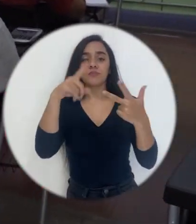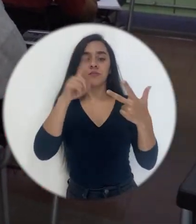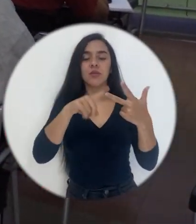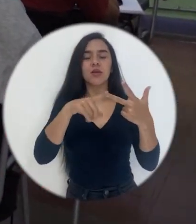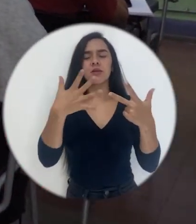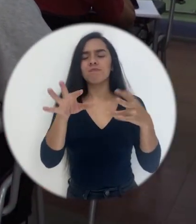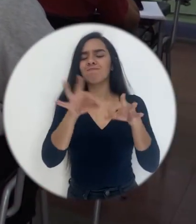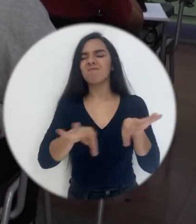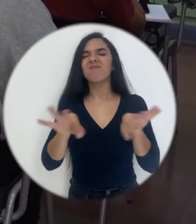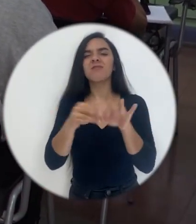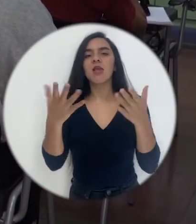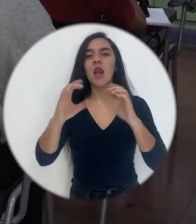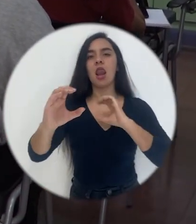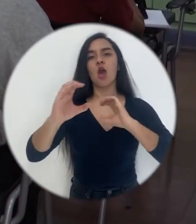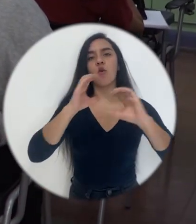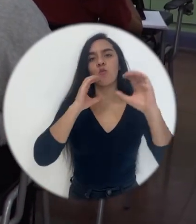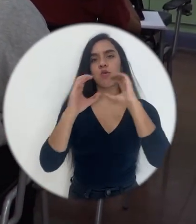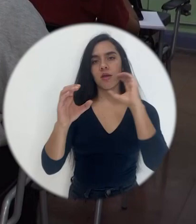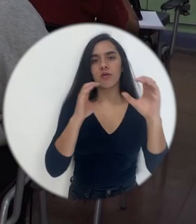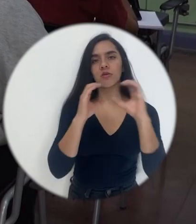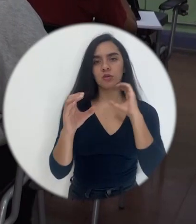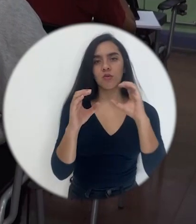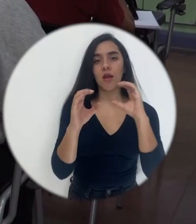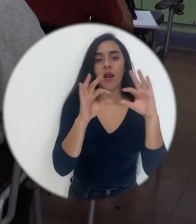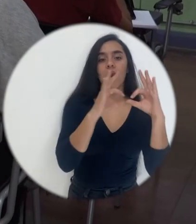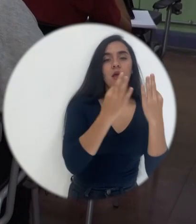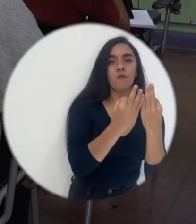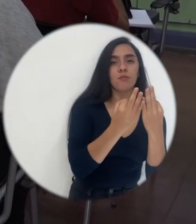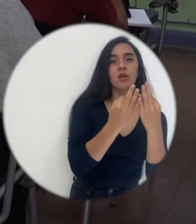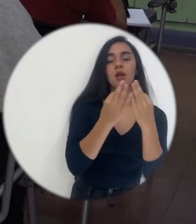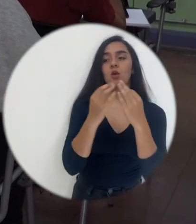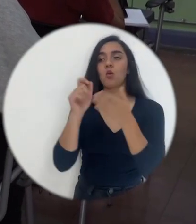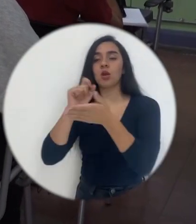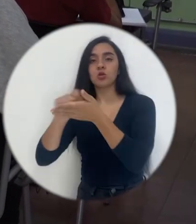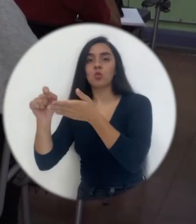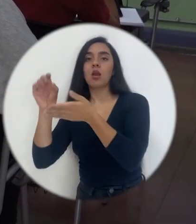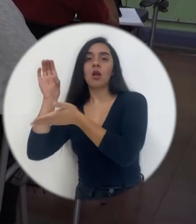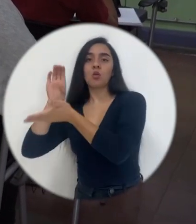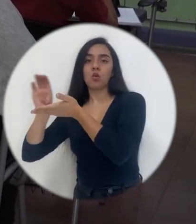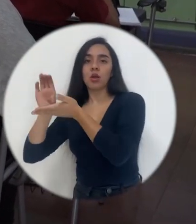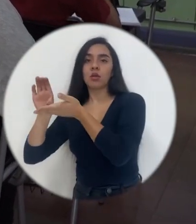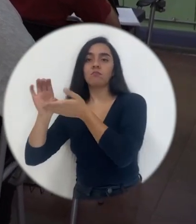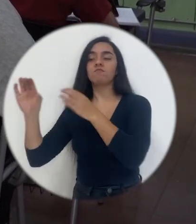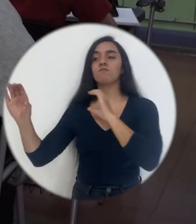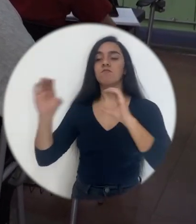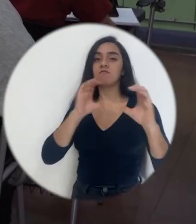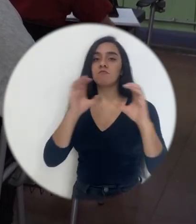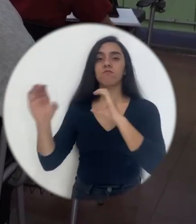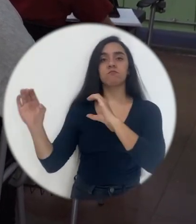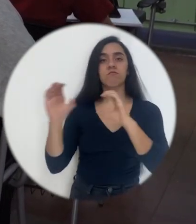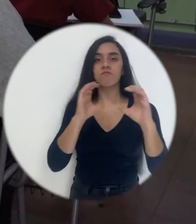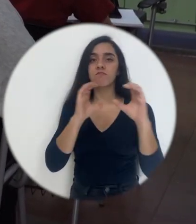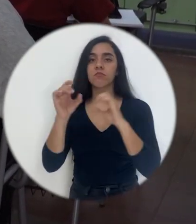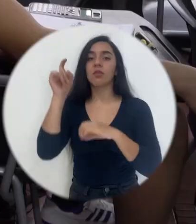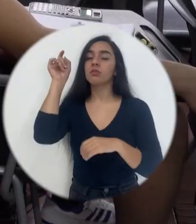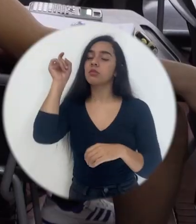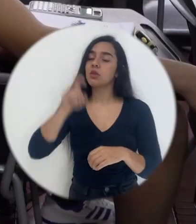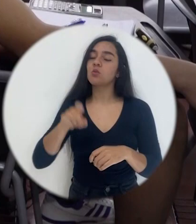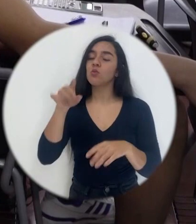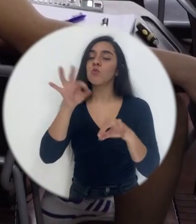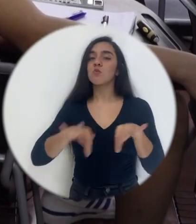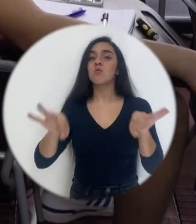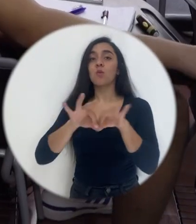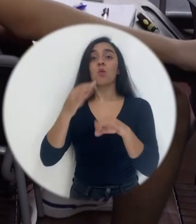super vital que es la comunicación ¿verdad? con la escuela o con el colegio es importantísimo la comunicación con la institución